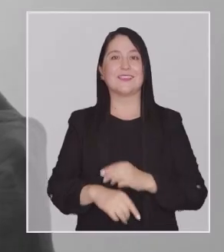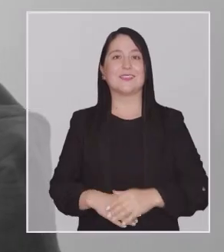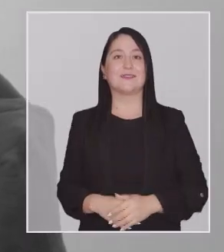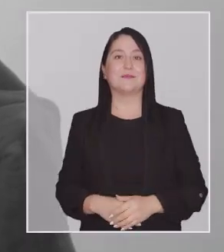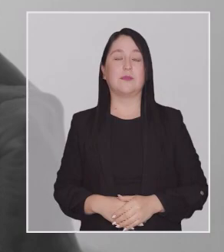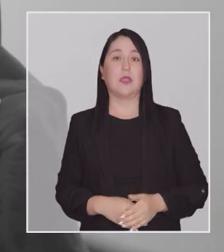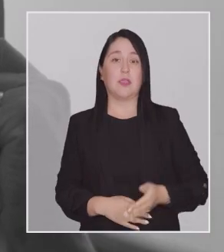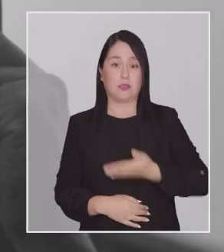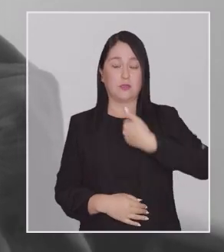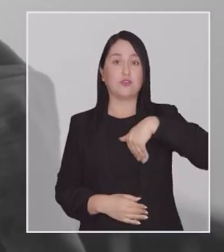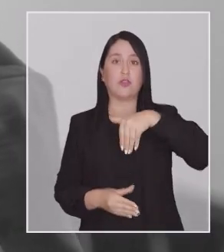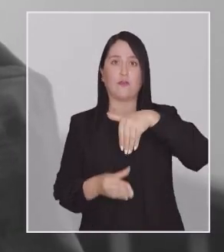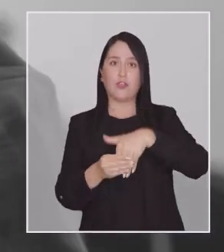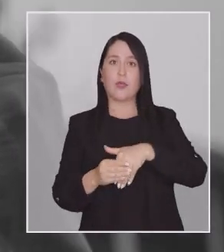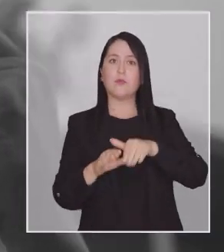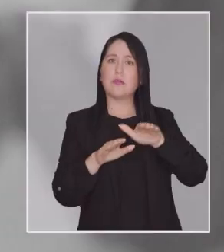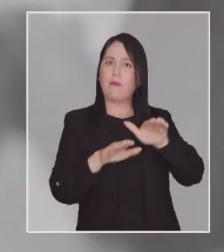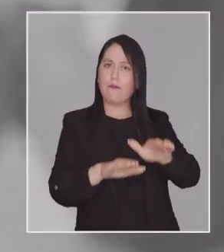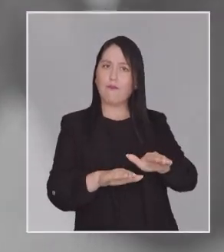Y si vamos a favor.